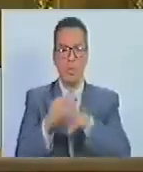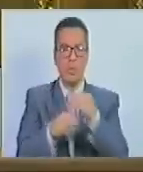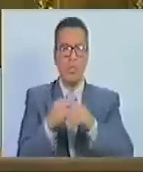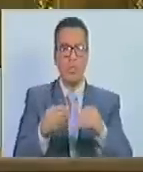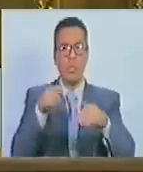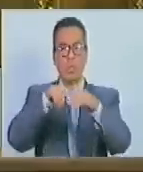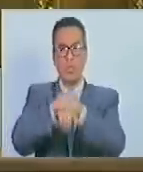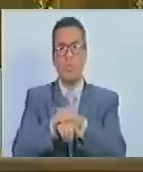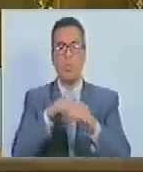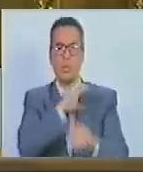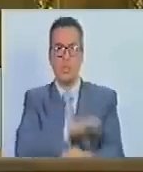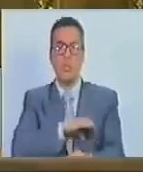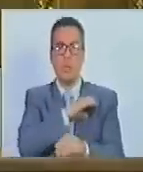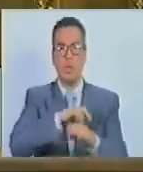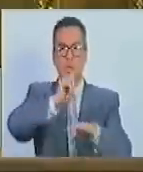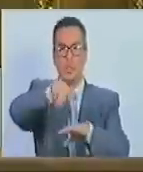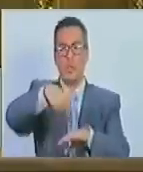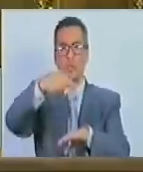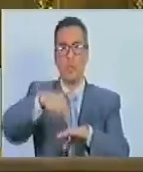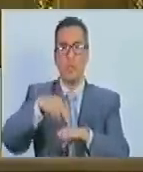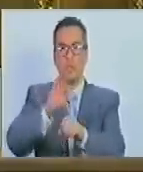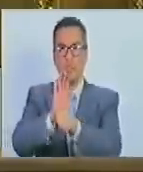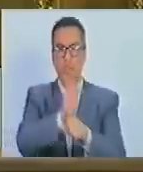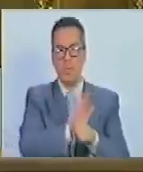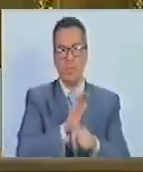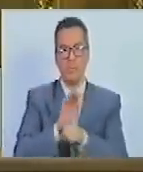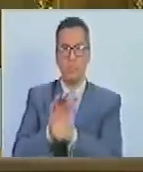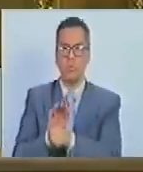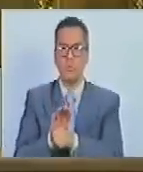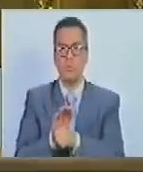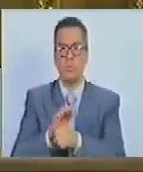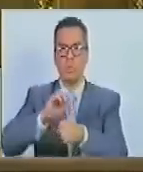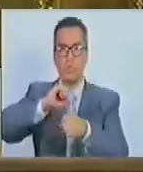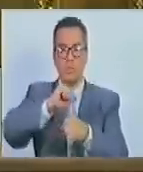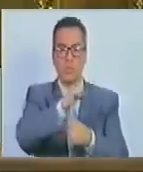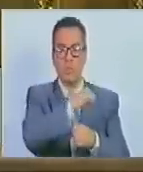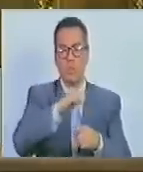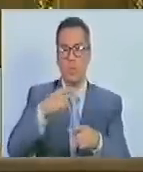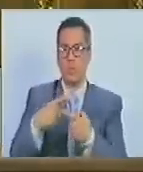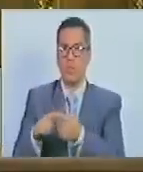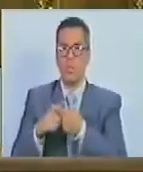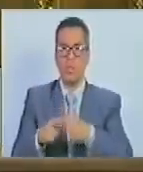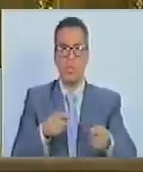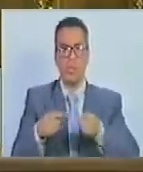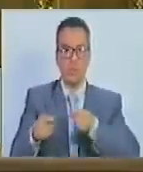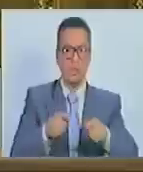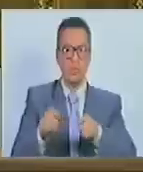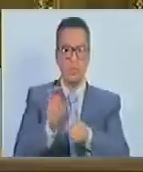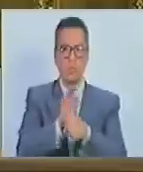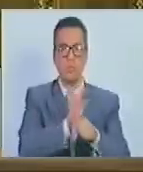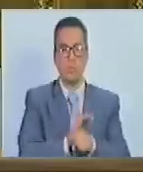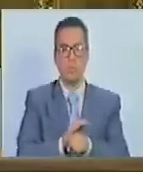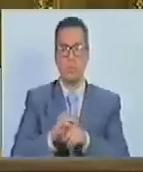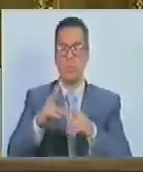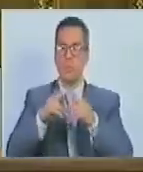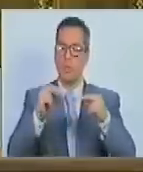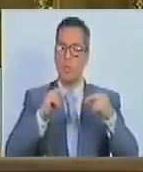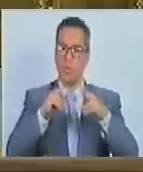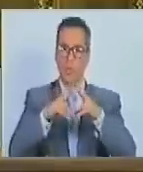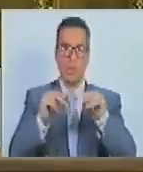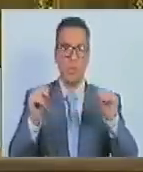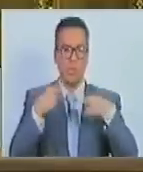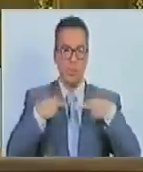integrante de la Comisión Nacional de Prevención de la Tortura y otros tratos crueles, inhumanos o